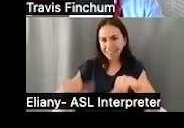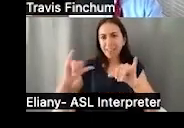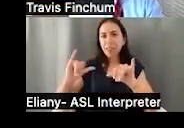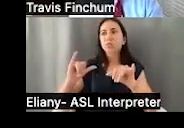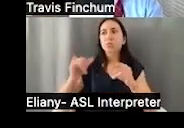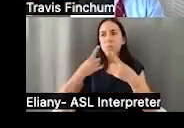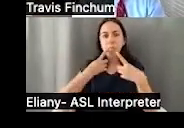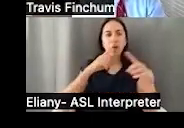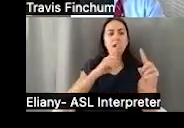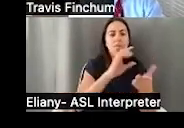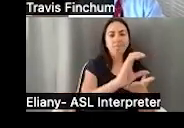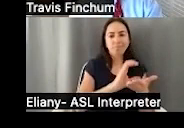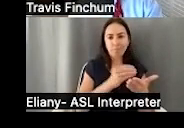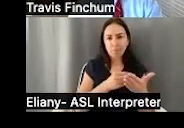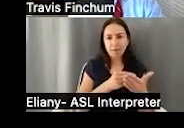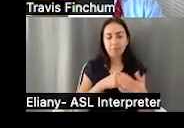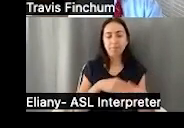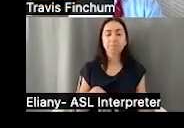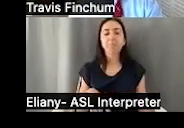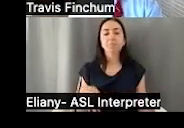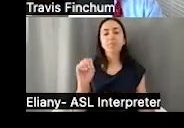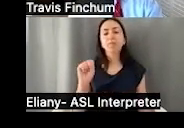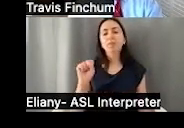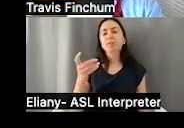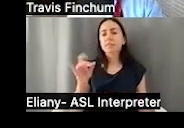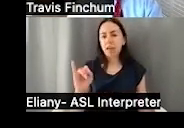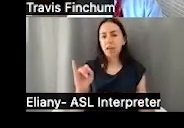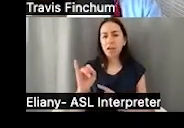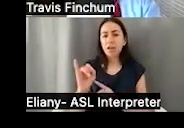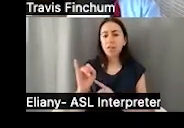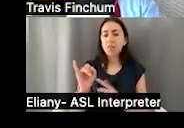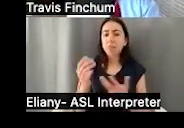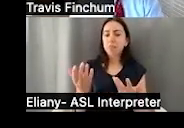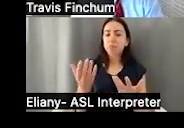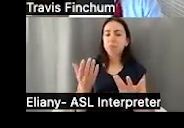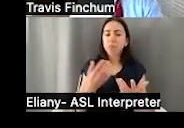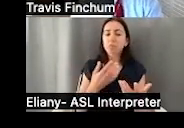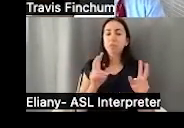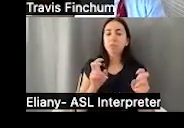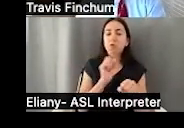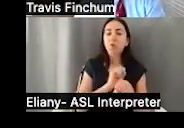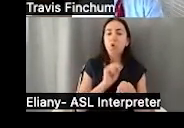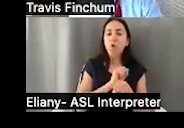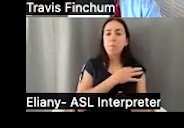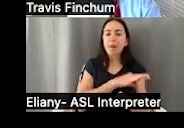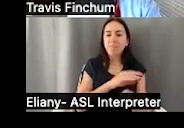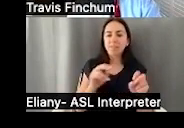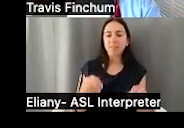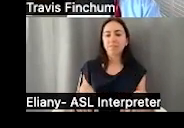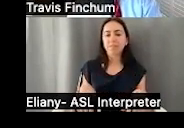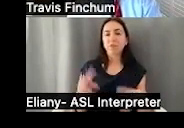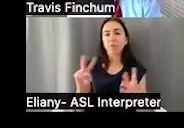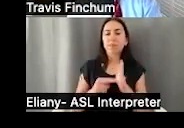esos montos. Bien, el beneficio SSDI es un beneficio de trabajar y básicamente estamos